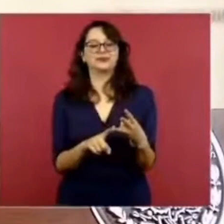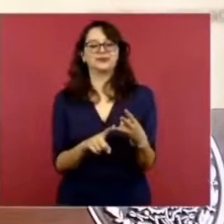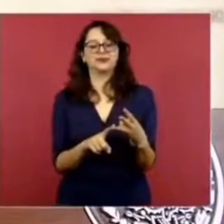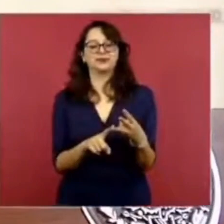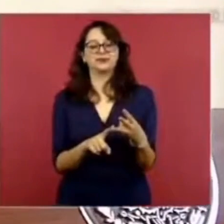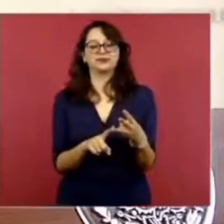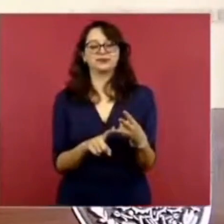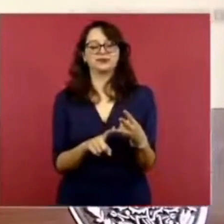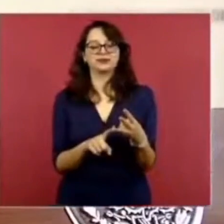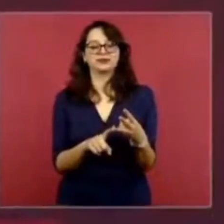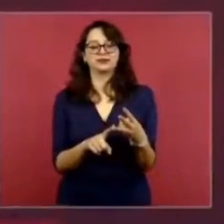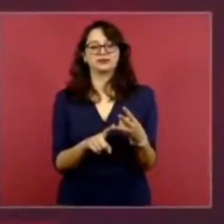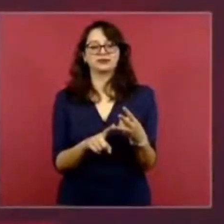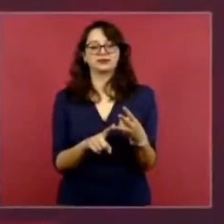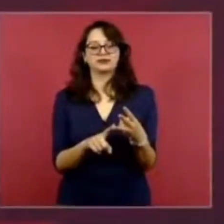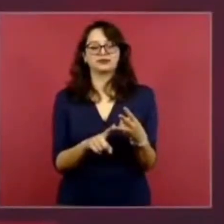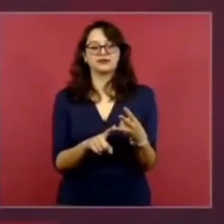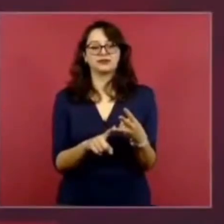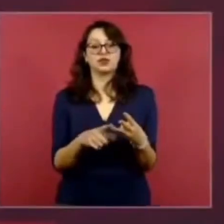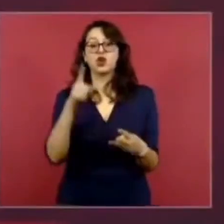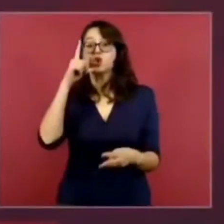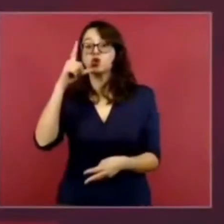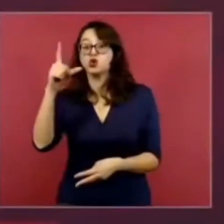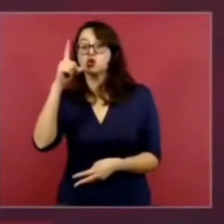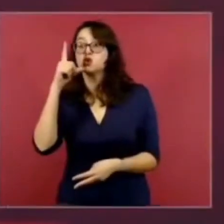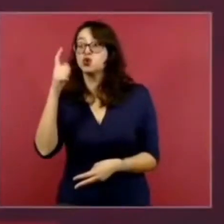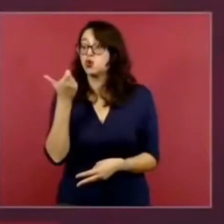Tercero, no aumenta el precio de la luz.